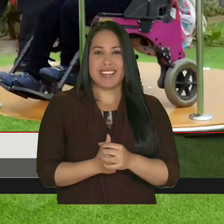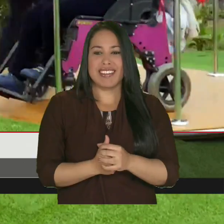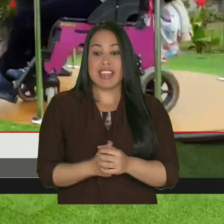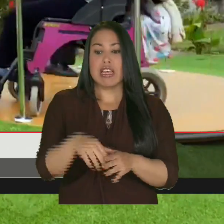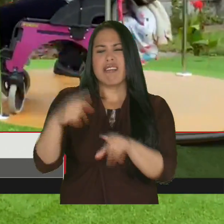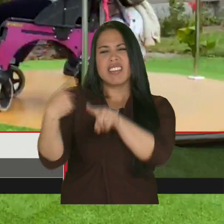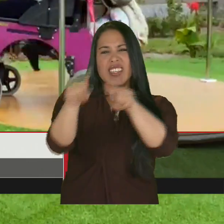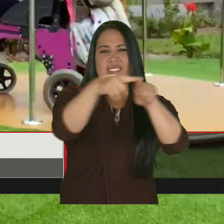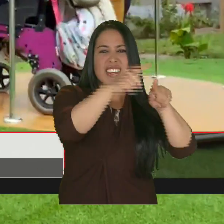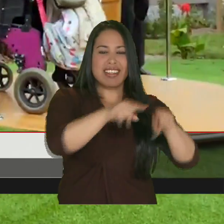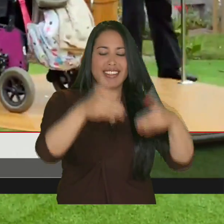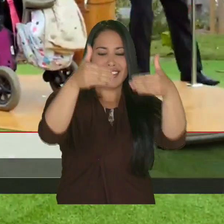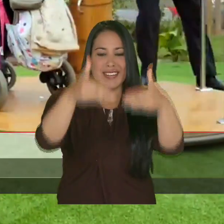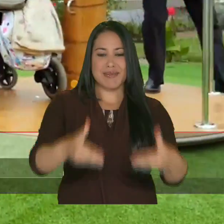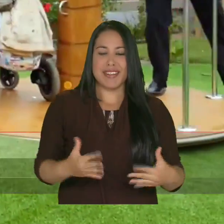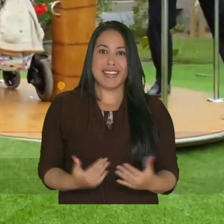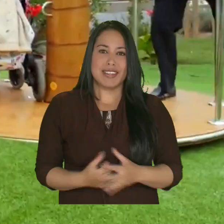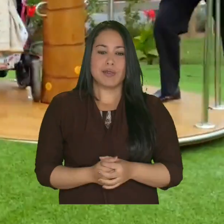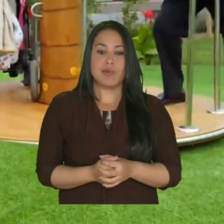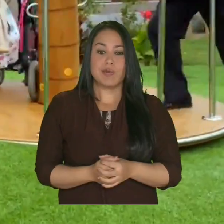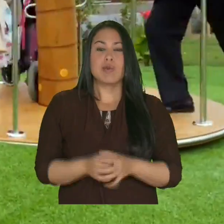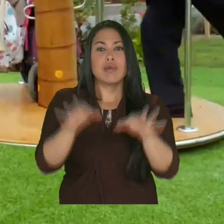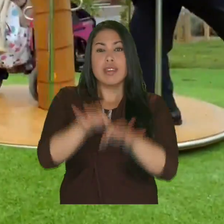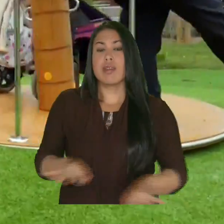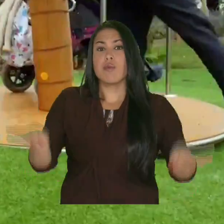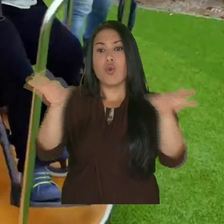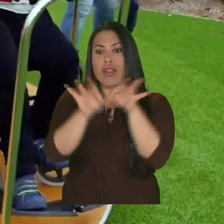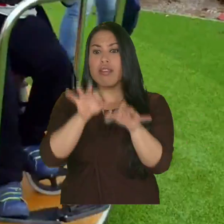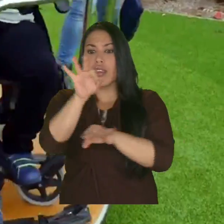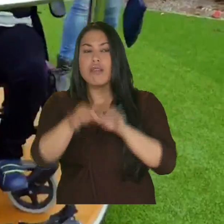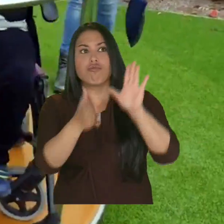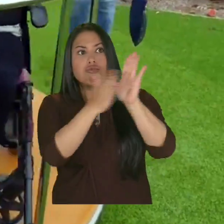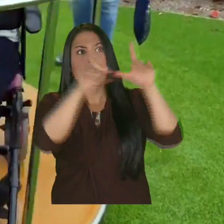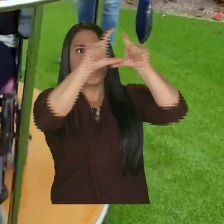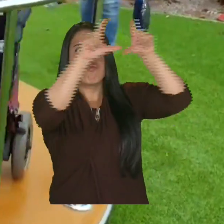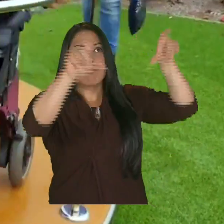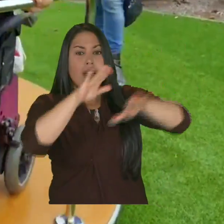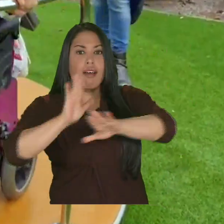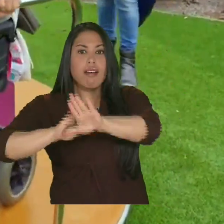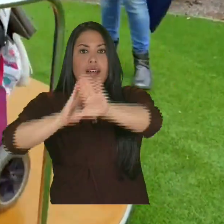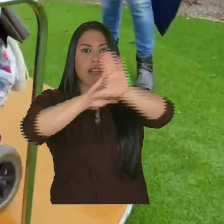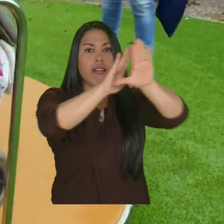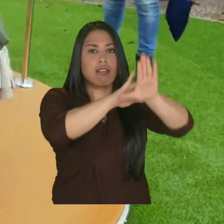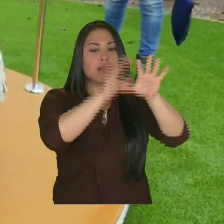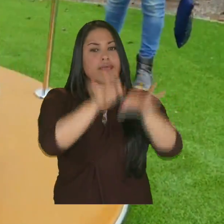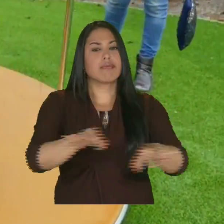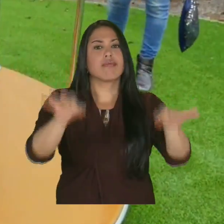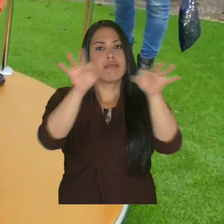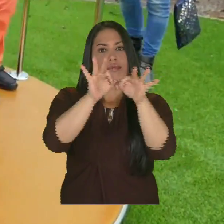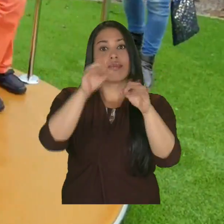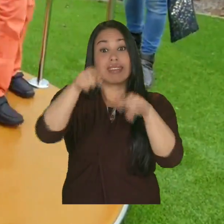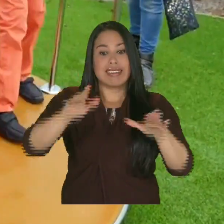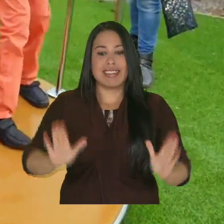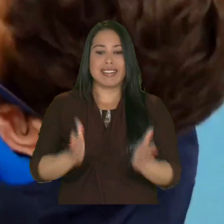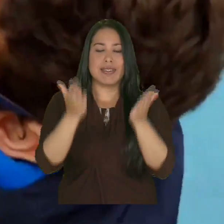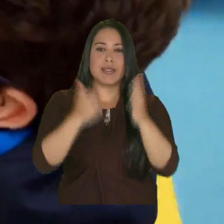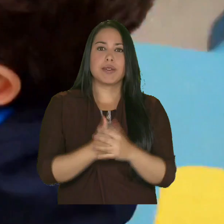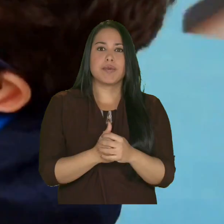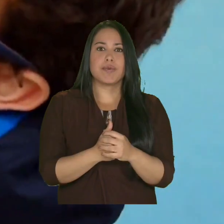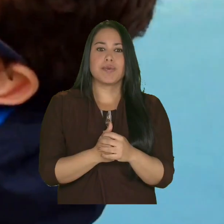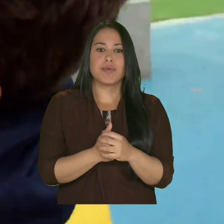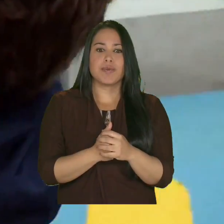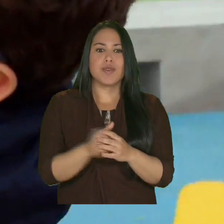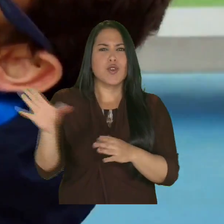manera auditiva y táctil, para los diferentes tipos de discapacidad. La seguridad y la señalización son otros aspectos importantes que